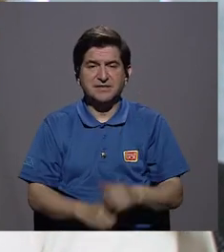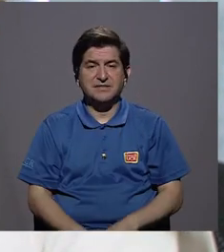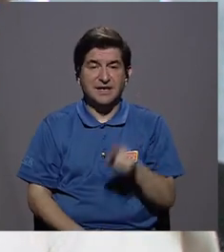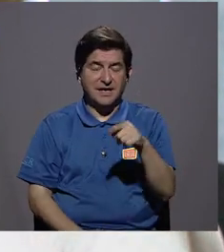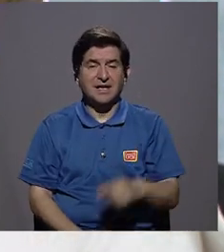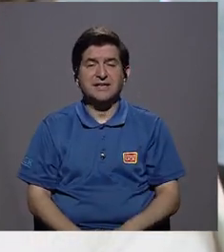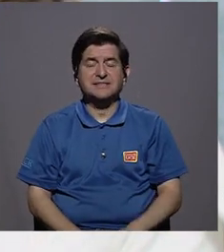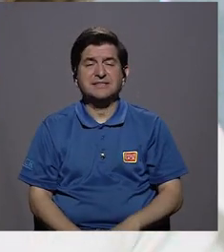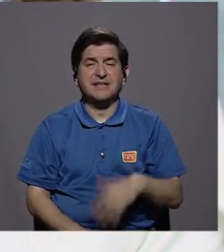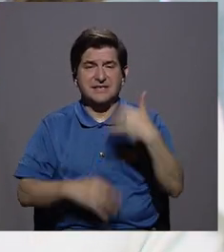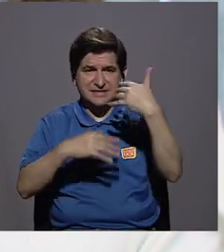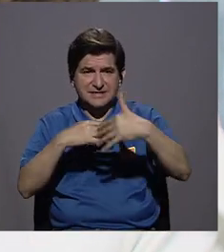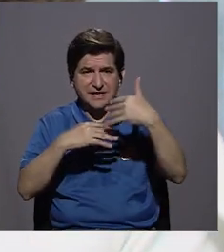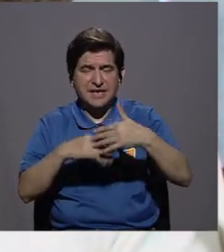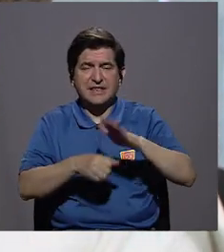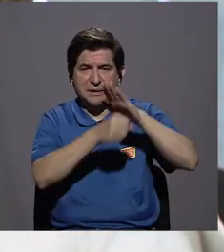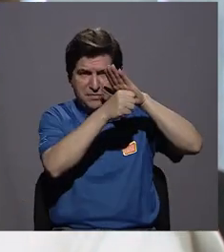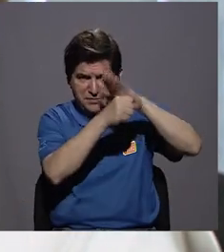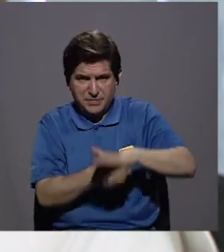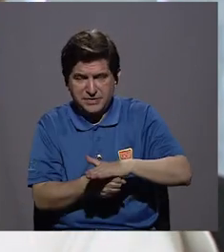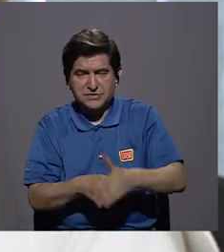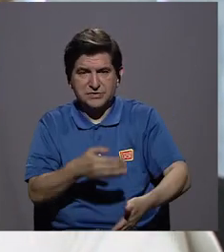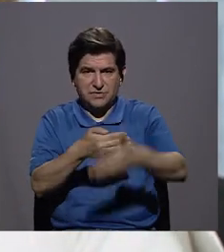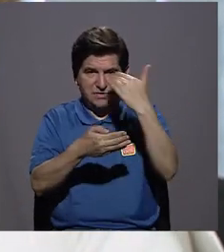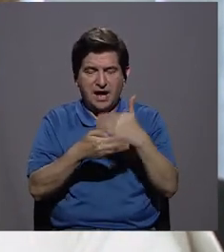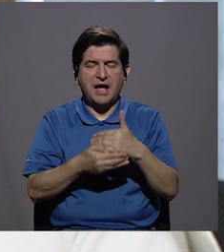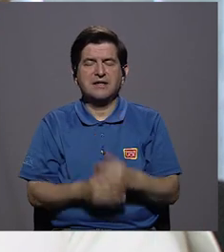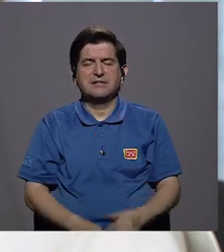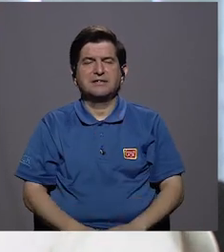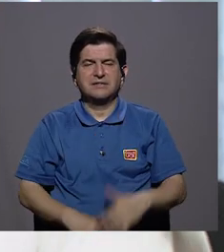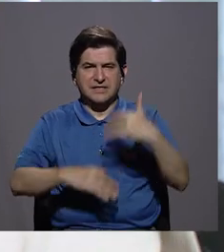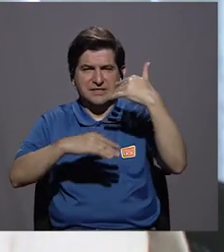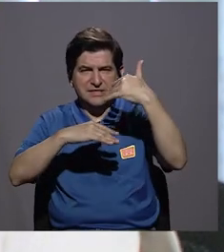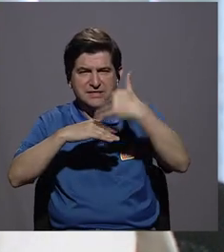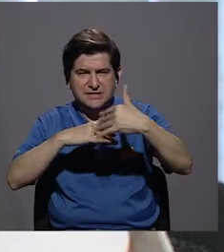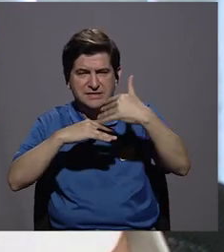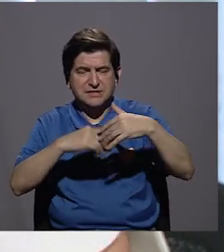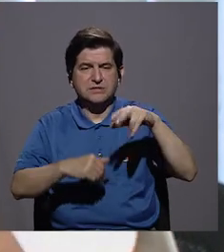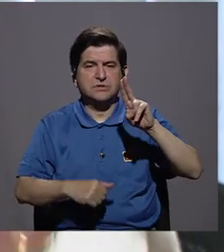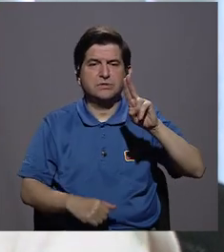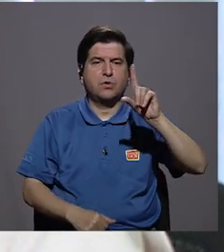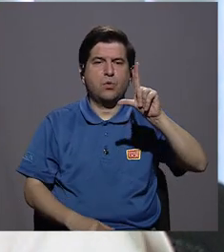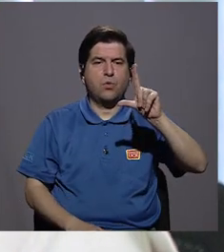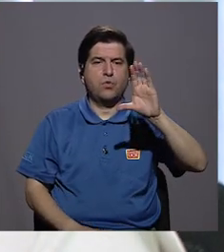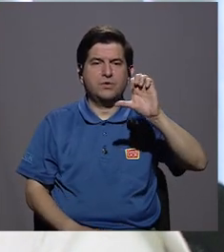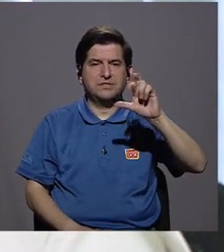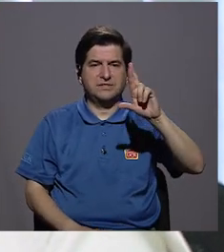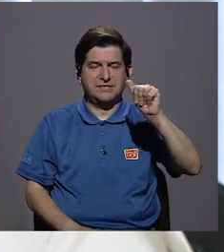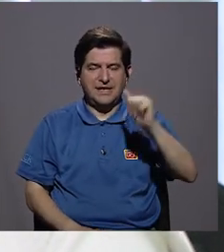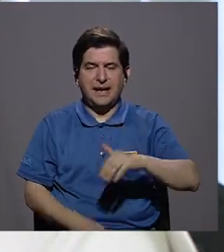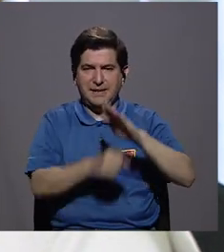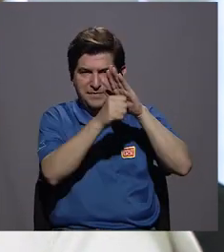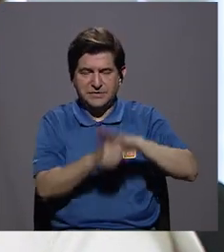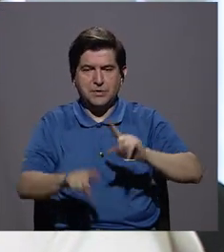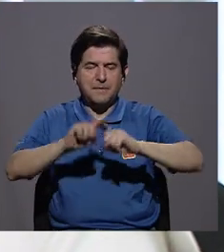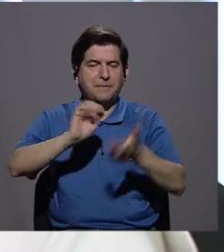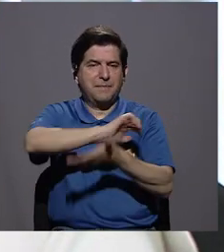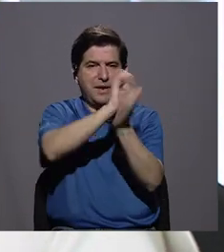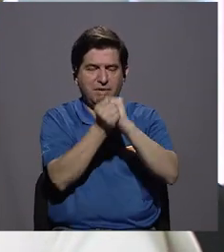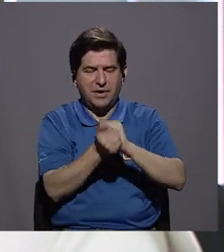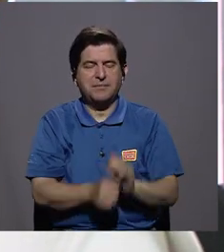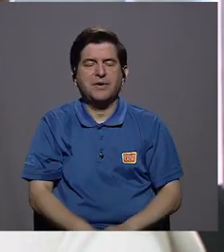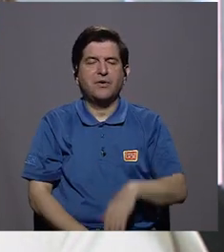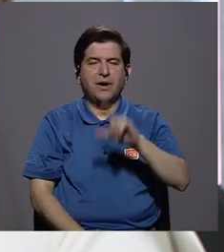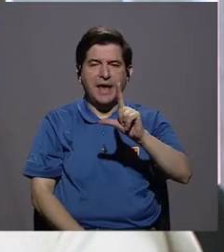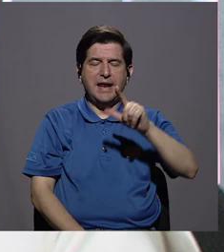lesiones por presión. Antes se llamaban úlceras por presión, hace dos años, según un consenso a nivel mundial, cambiaron por